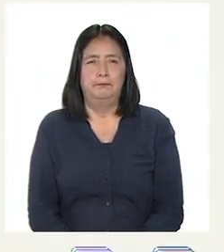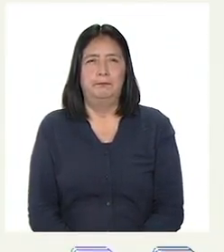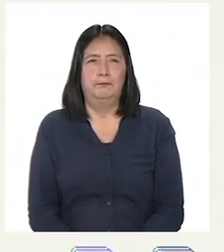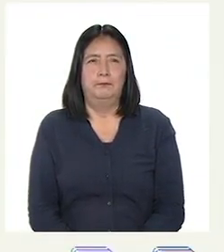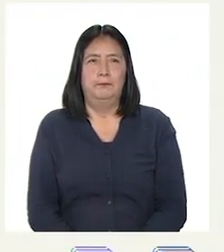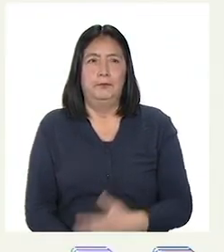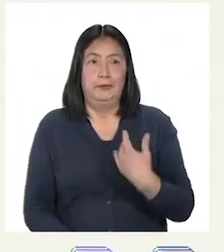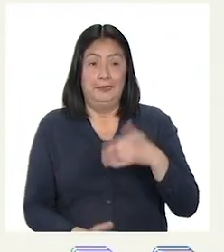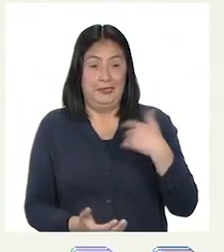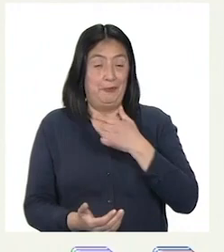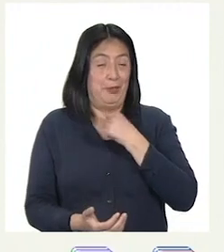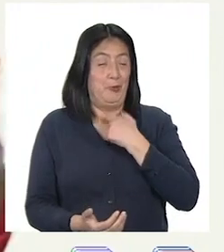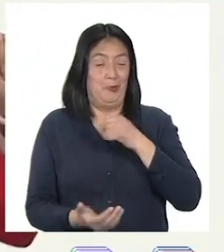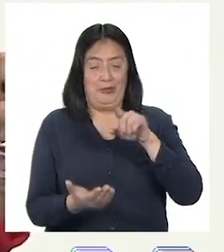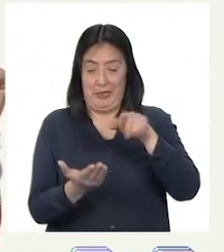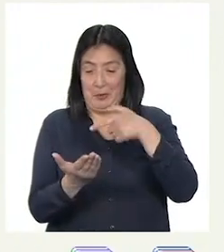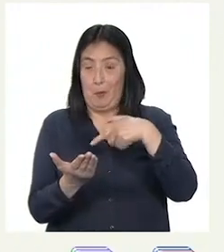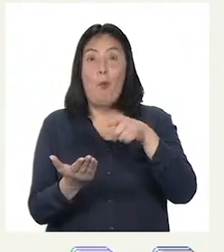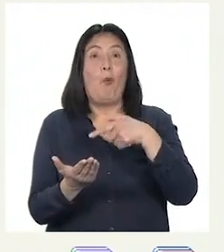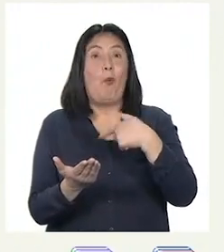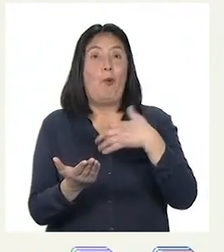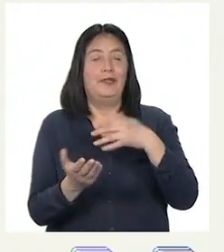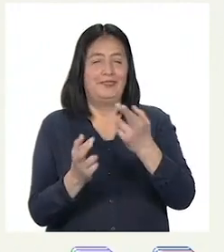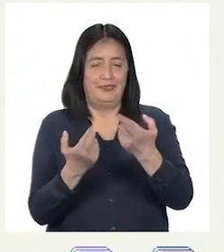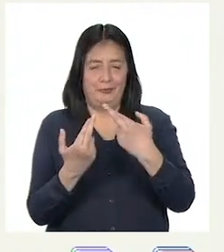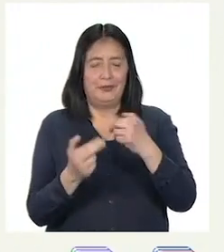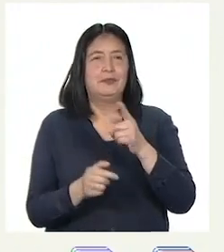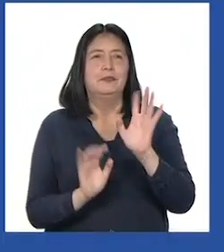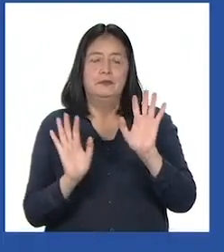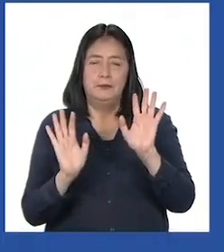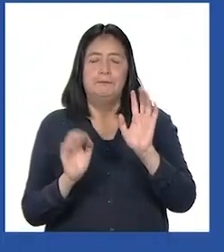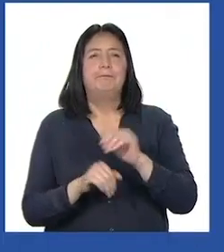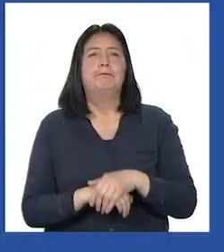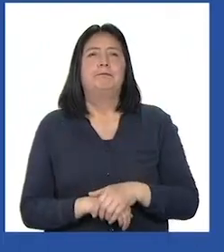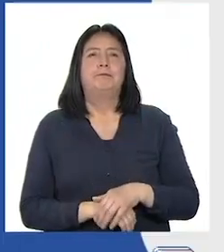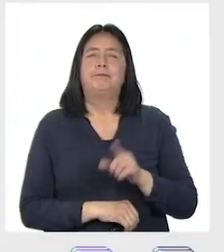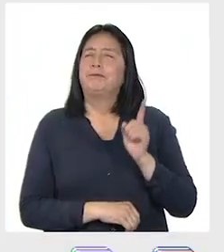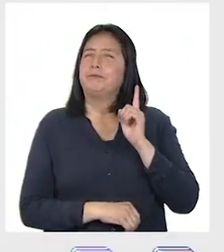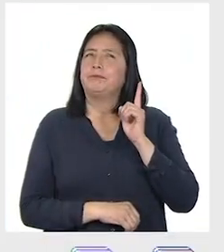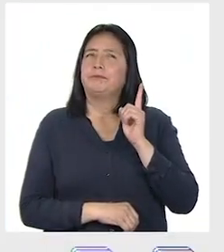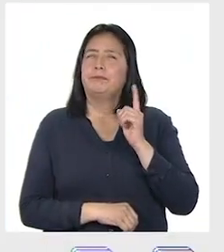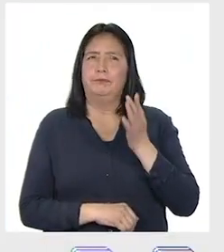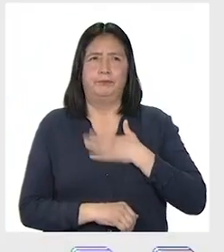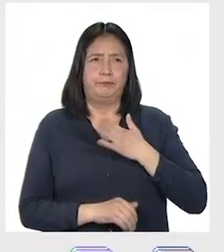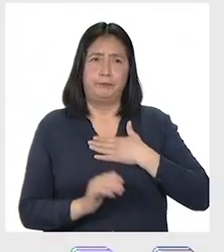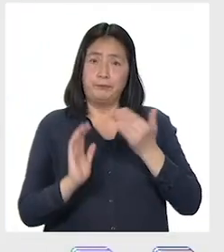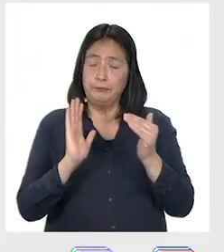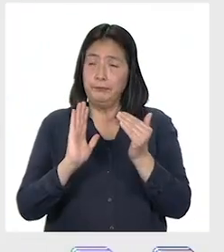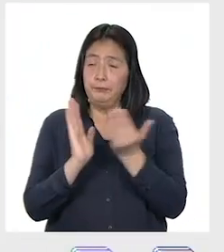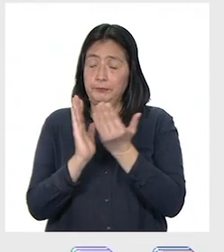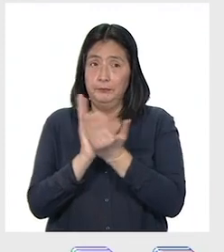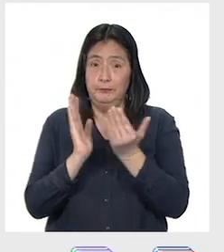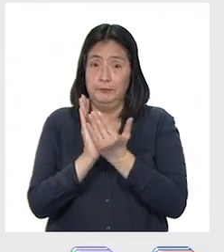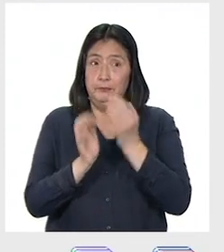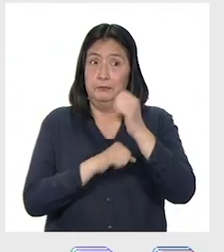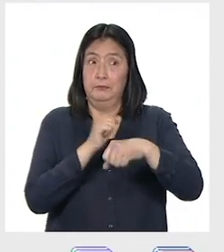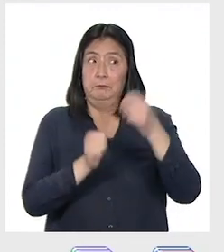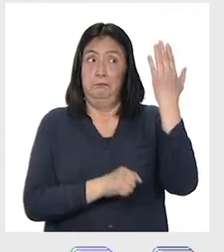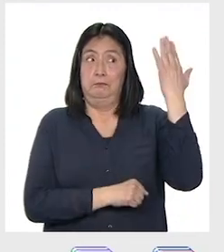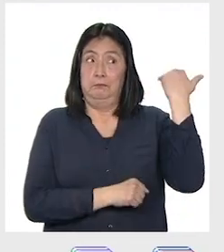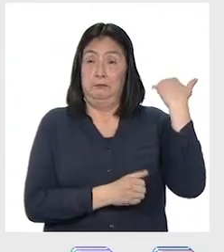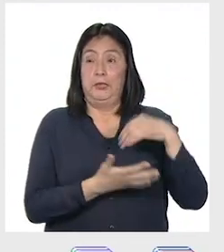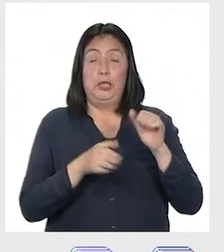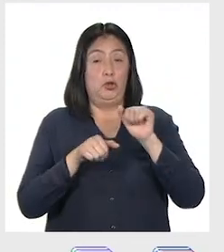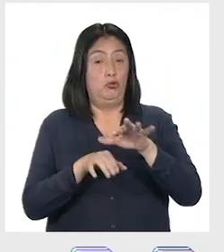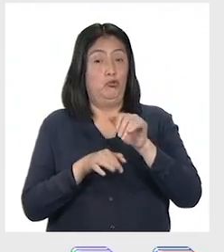Ay, me encanta esta parte. Comienzan a llegar las respuestas. A ver. En mi colegio. Hasta el año pasado, durante